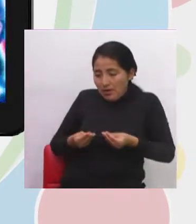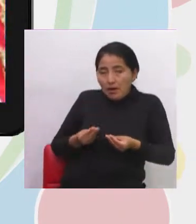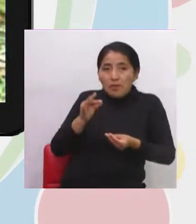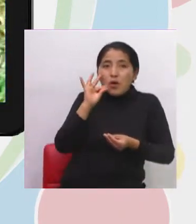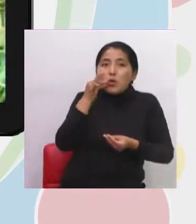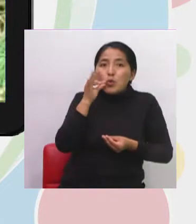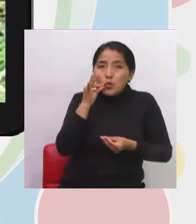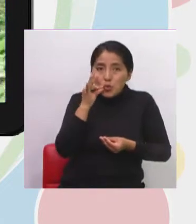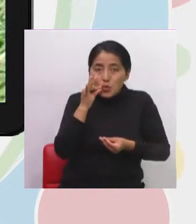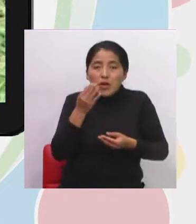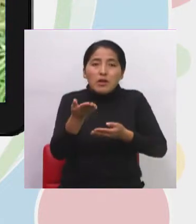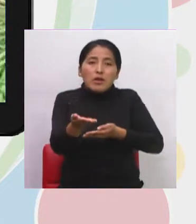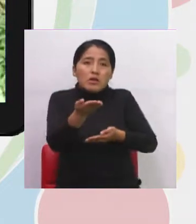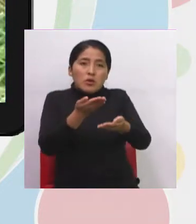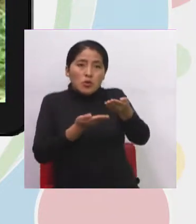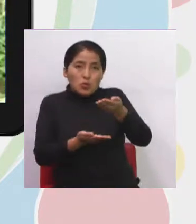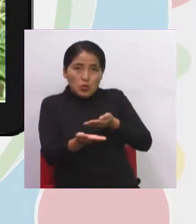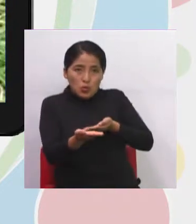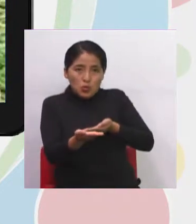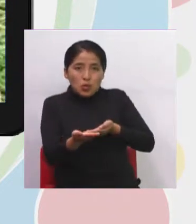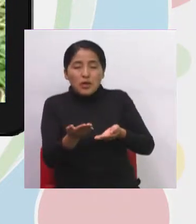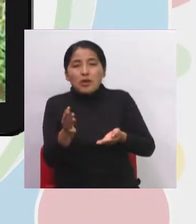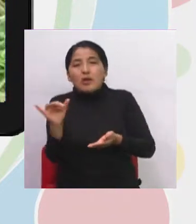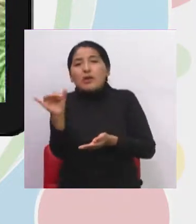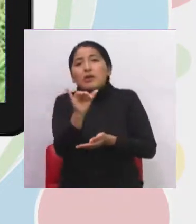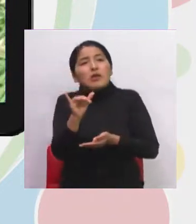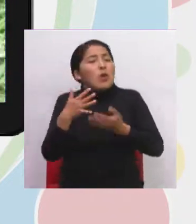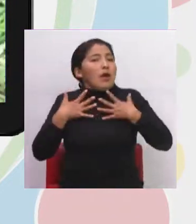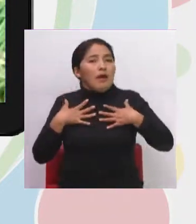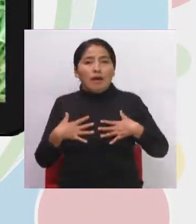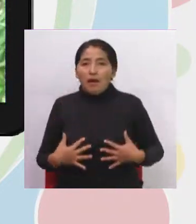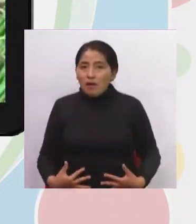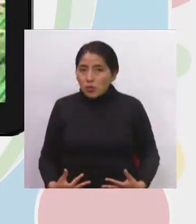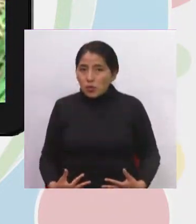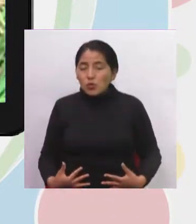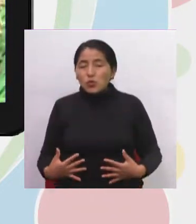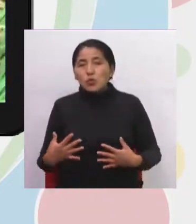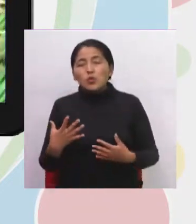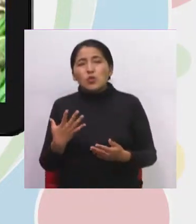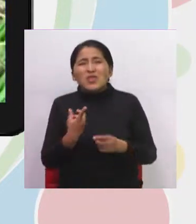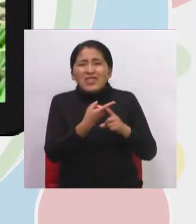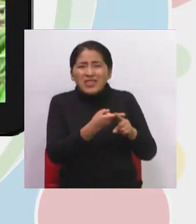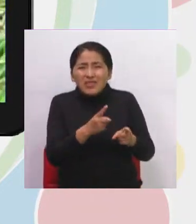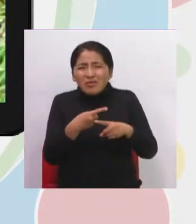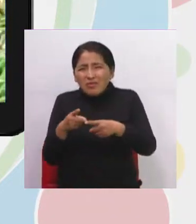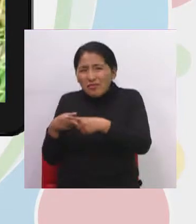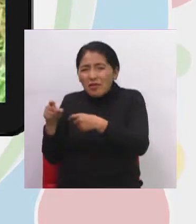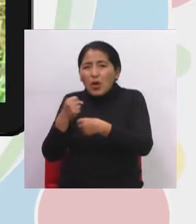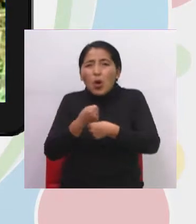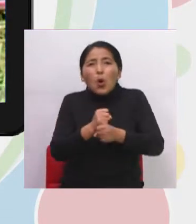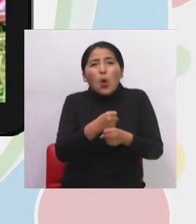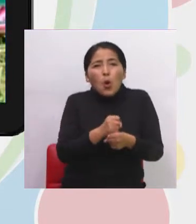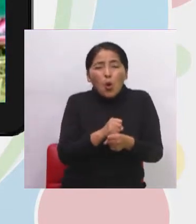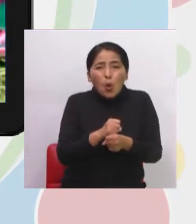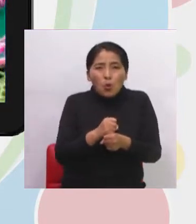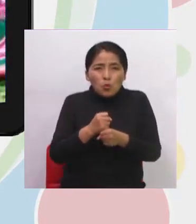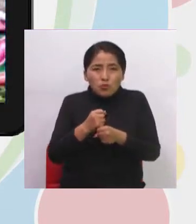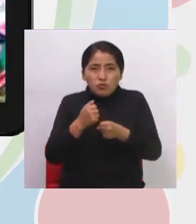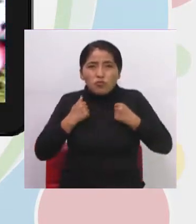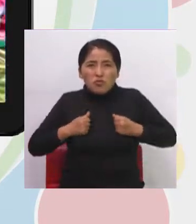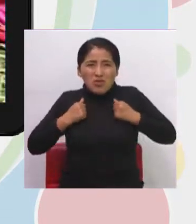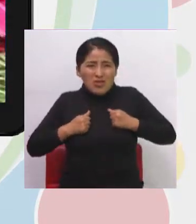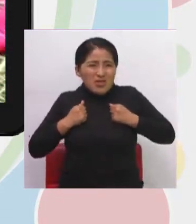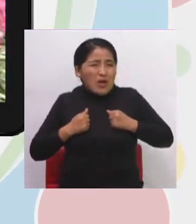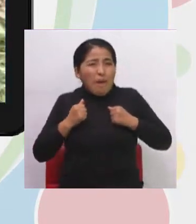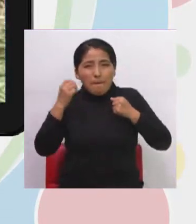también se hacía con la ropa, con productos, por ejemplo, como el champú, como el